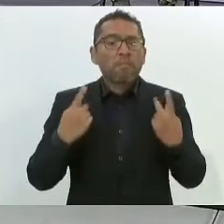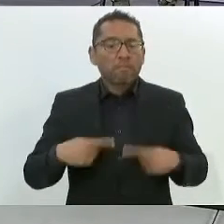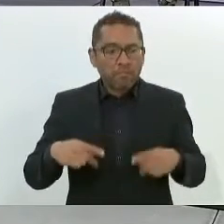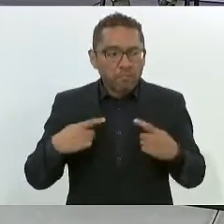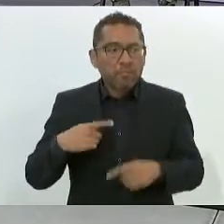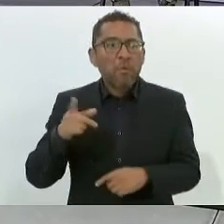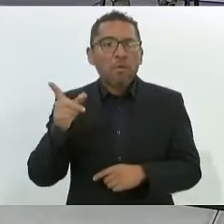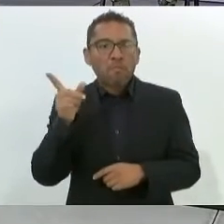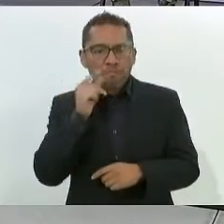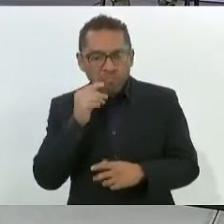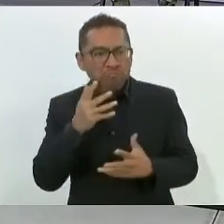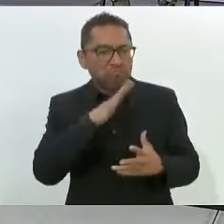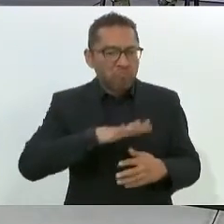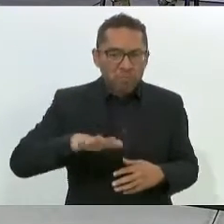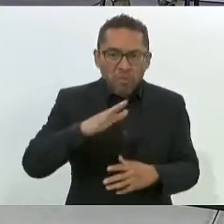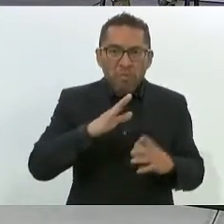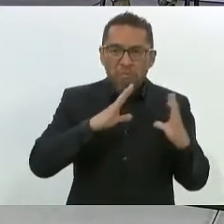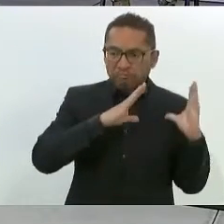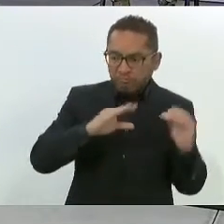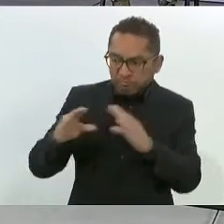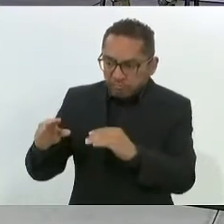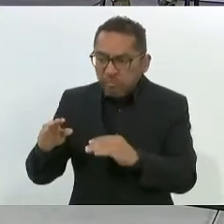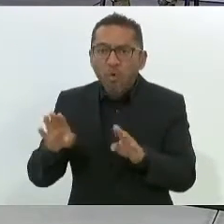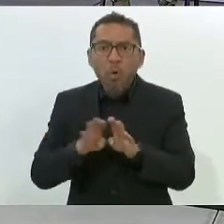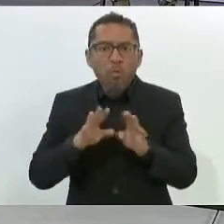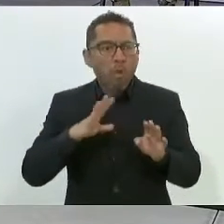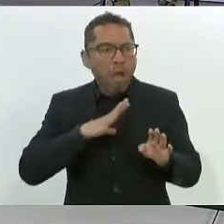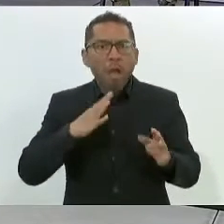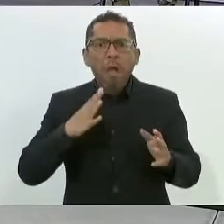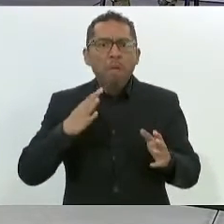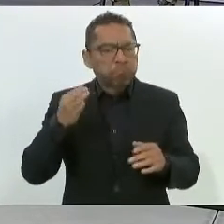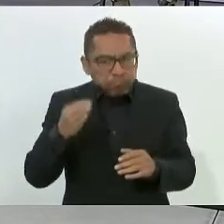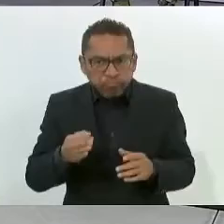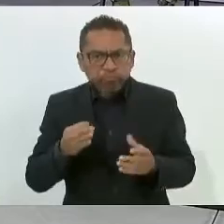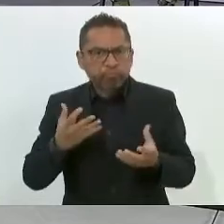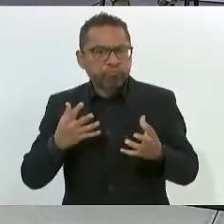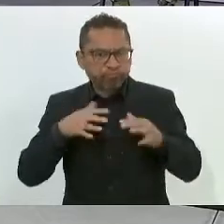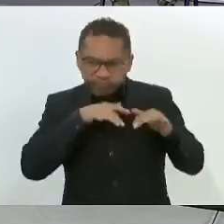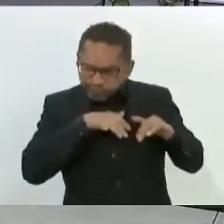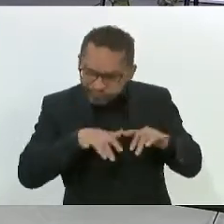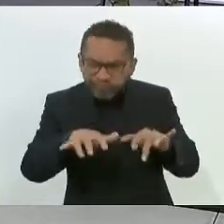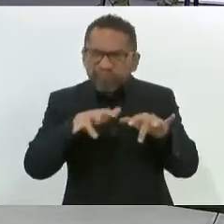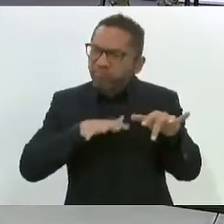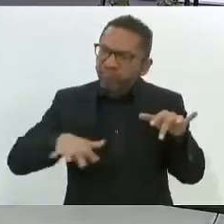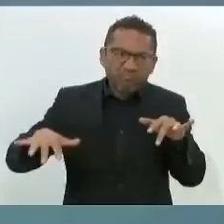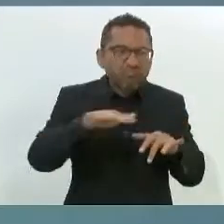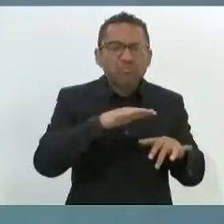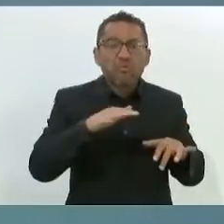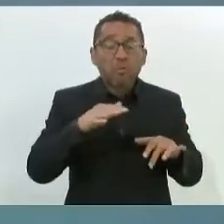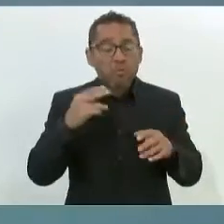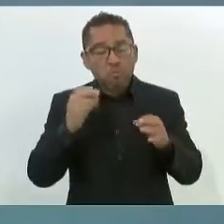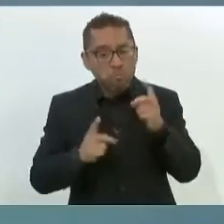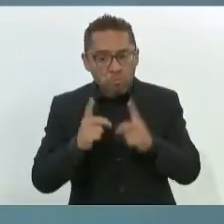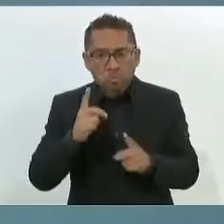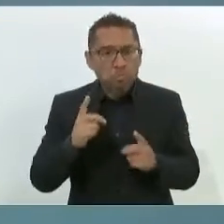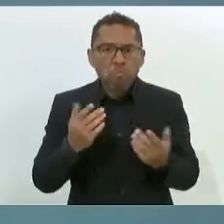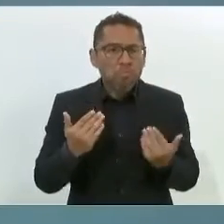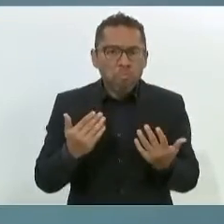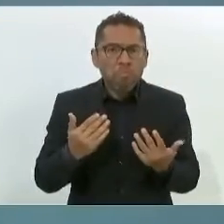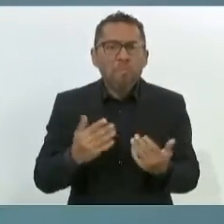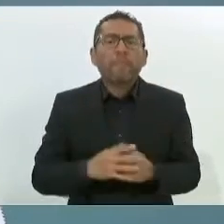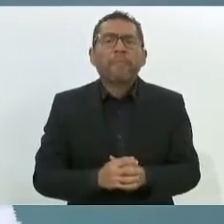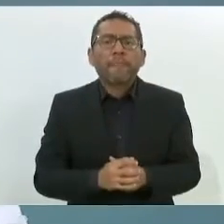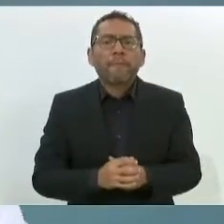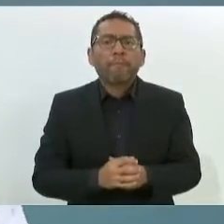capacitación, la capacidad de despliegue de la Guardia Nacional, que se complementa sin duda con lo que